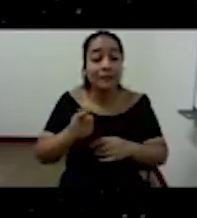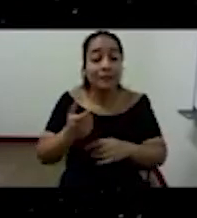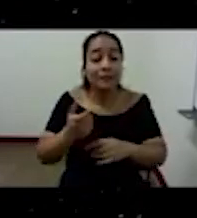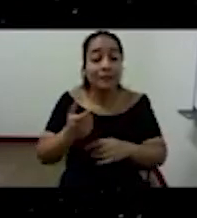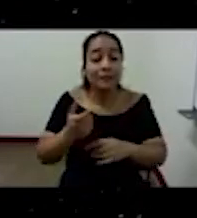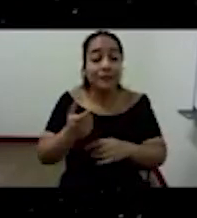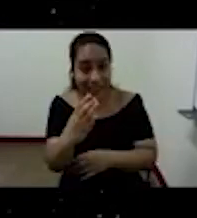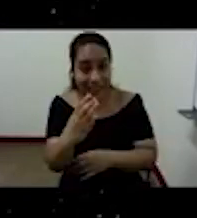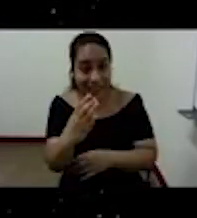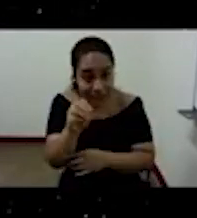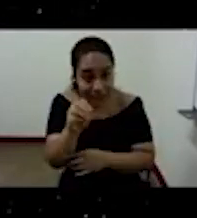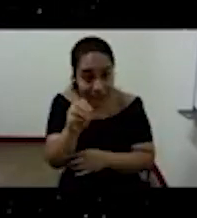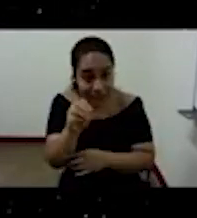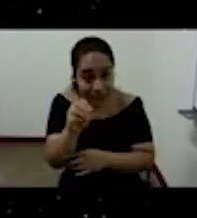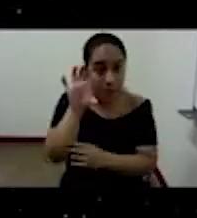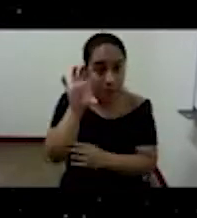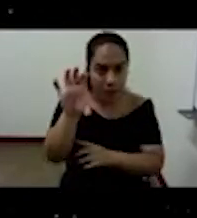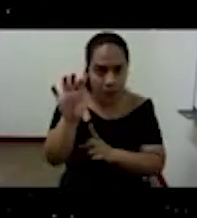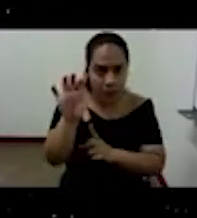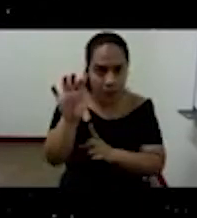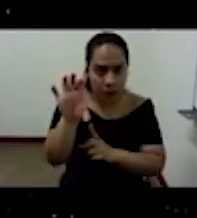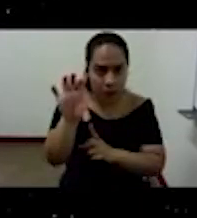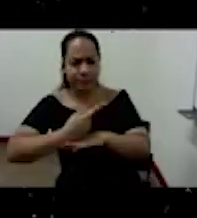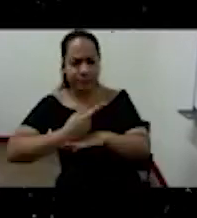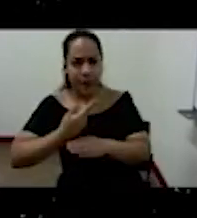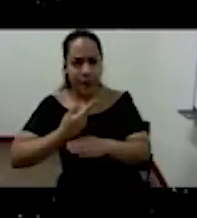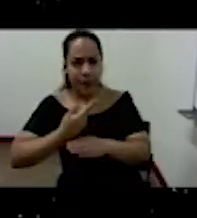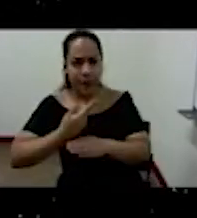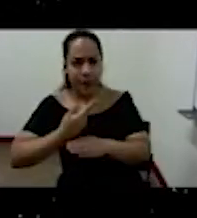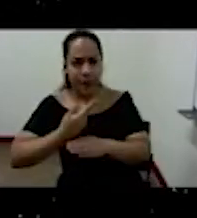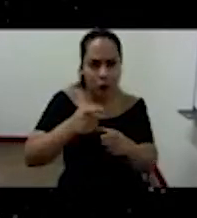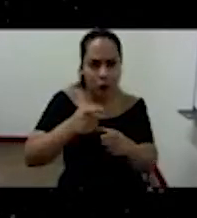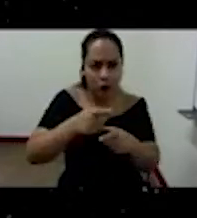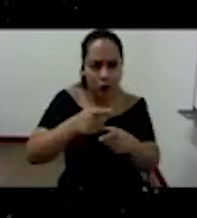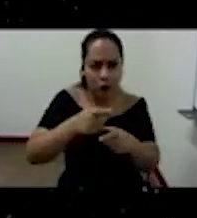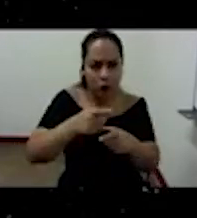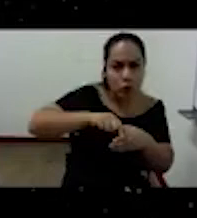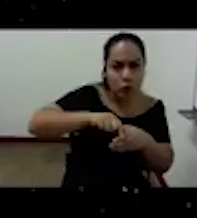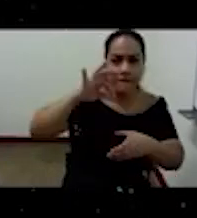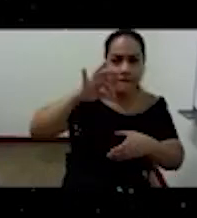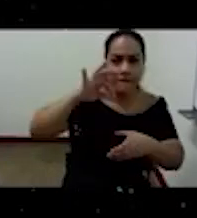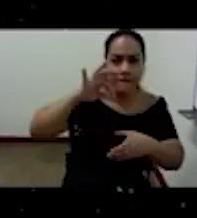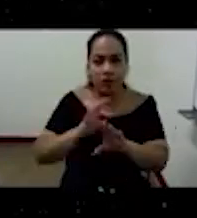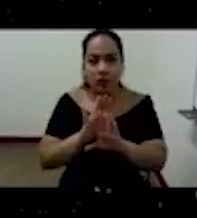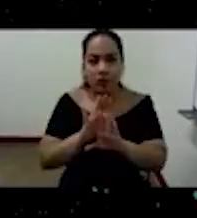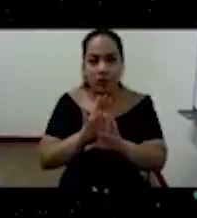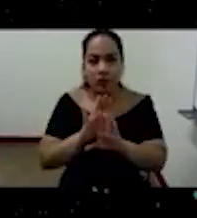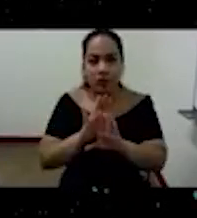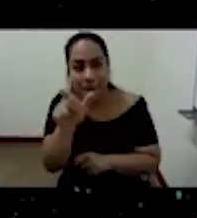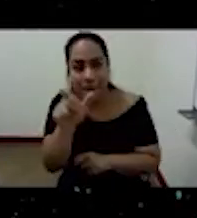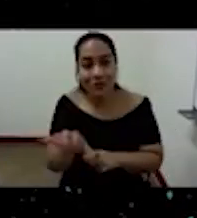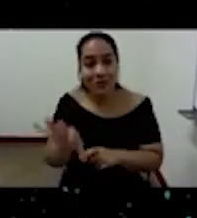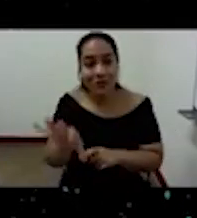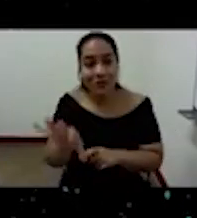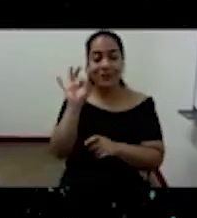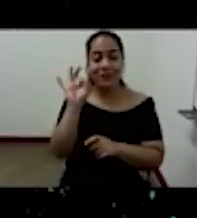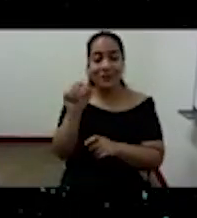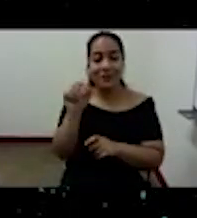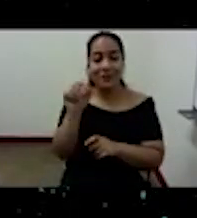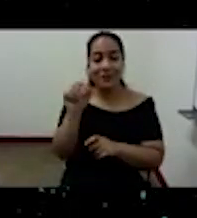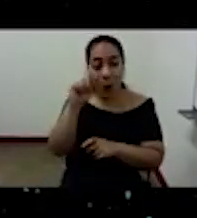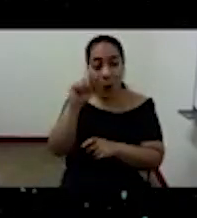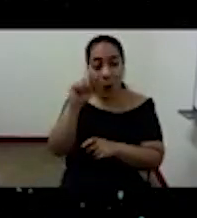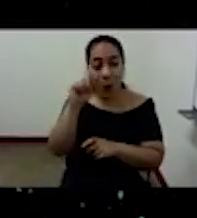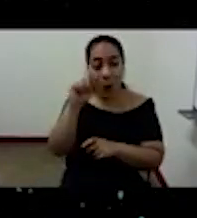propuesto el referéndum sobre el memorándum mismo cipras